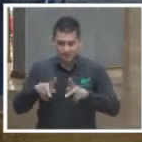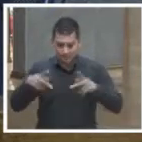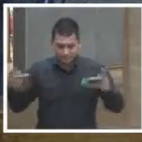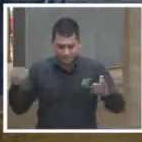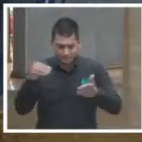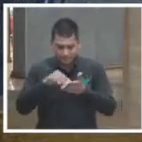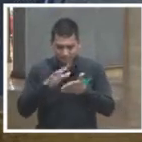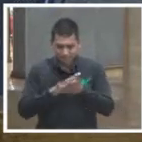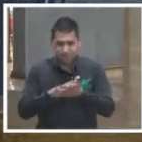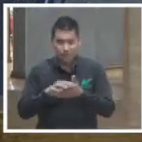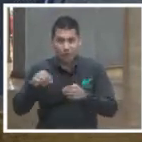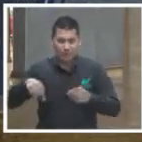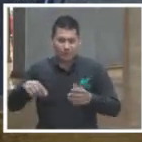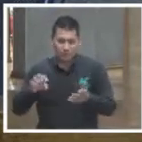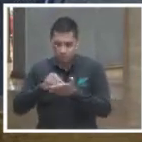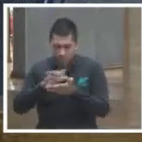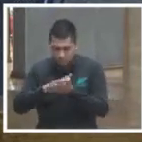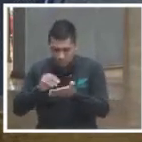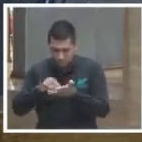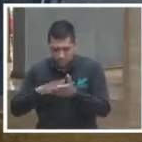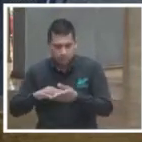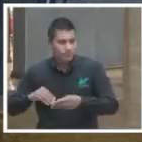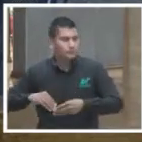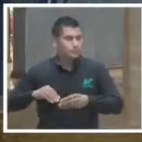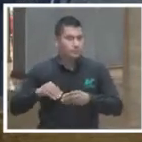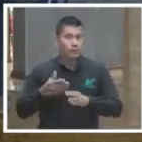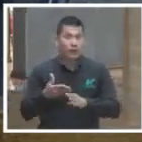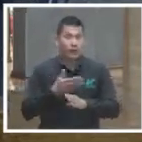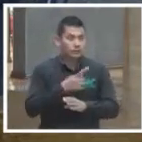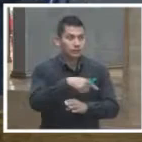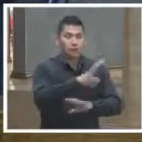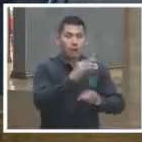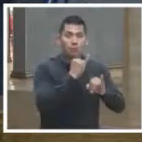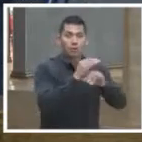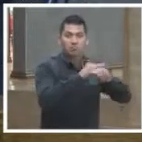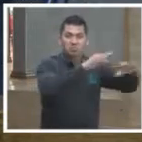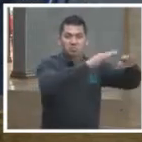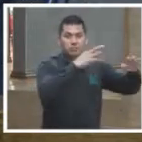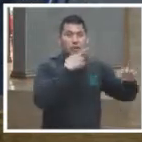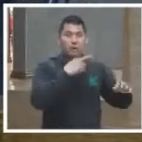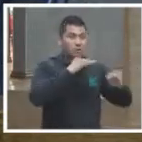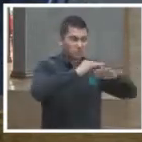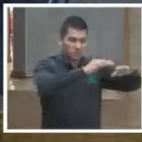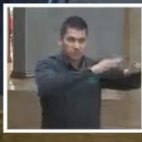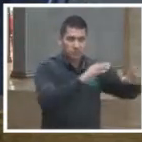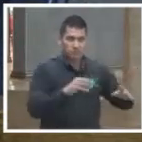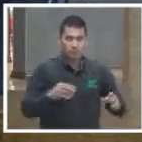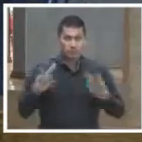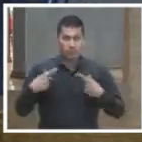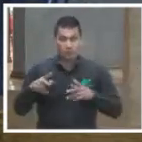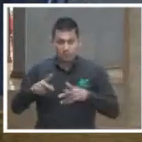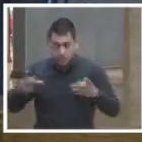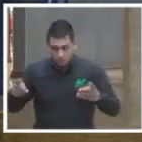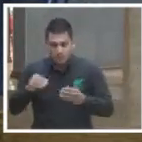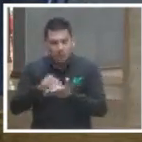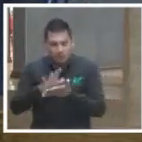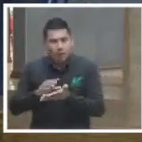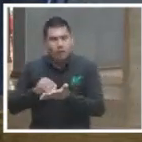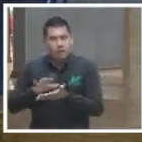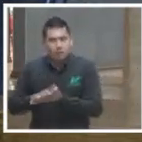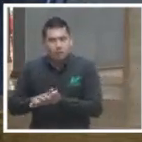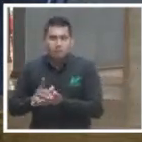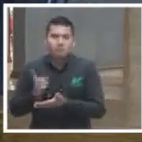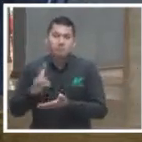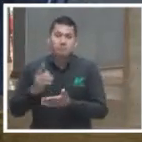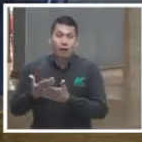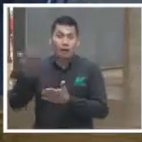empeteramos antes por cualquier otra vía, por cualquier otro medio, entonces el paradigma tiene que cambiar, el periodista no puede seguir haciendo lo mismo